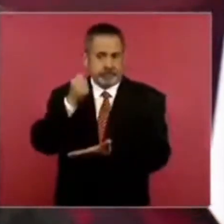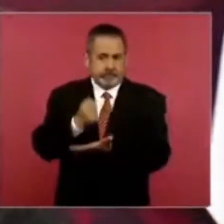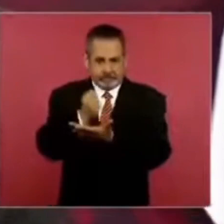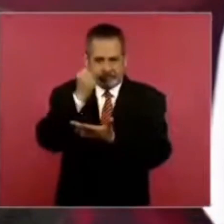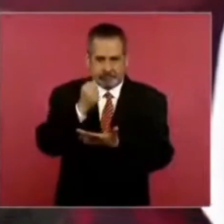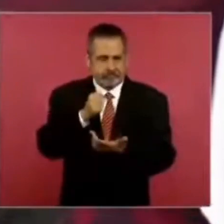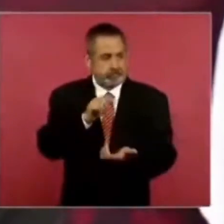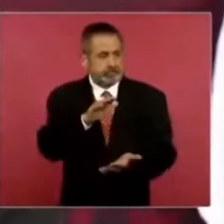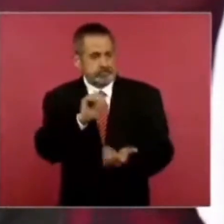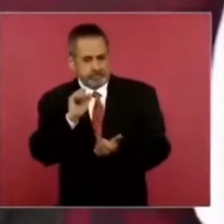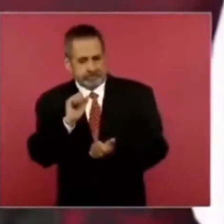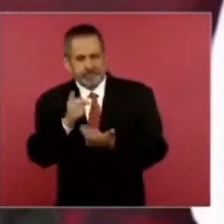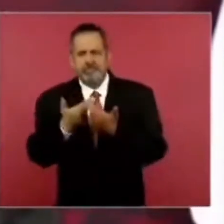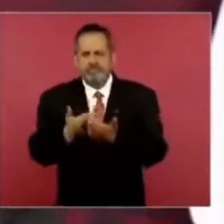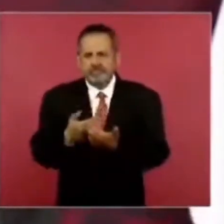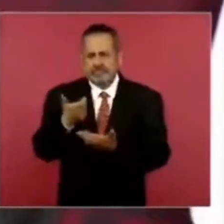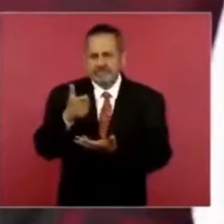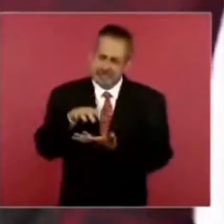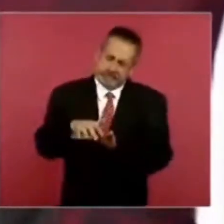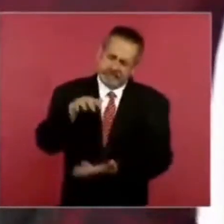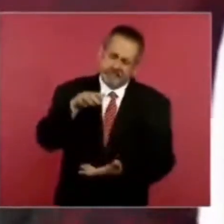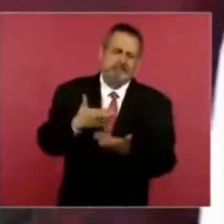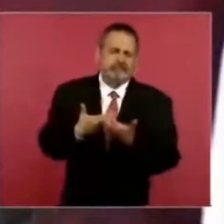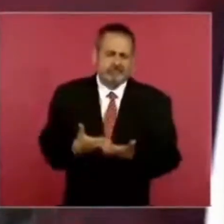suficientes, no hay